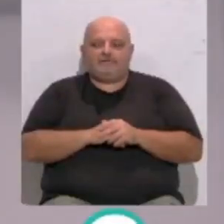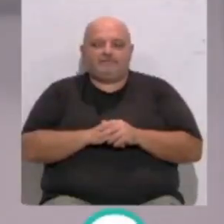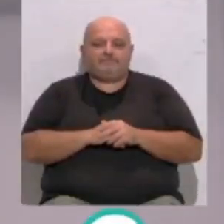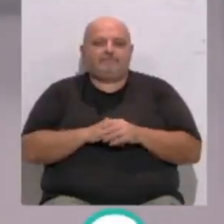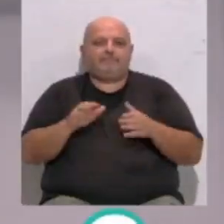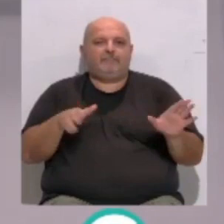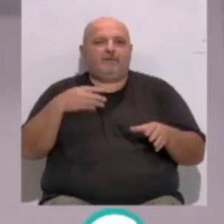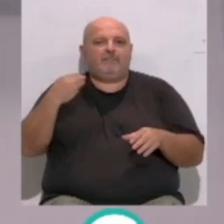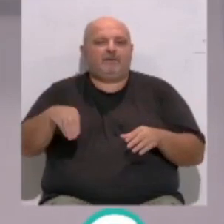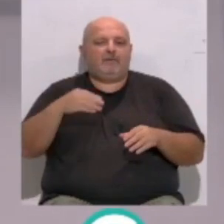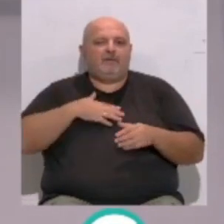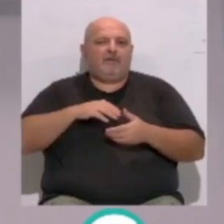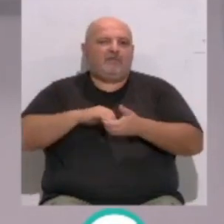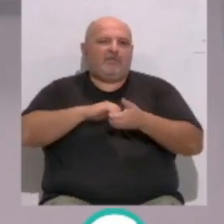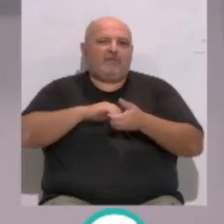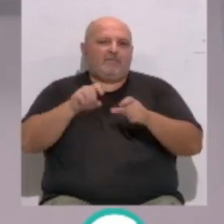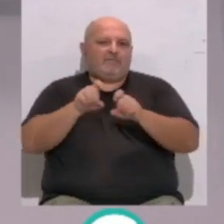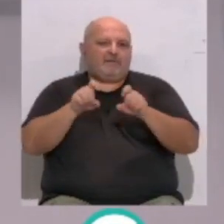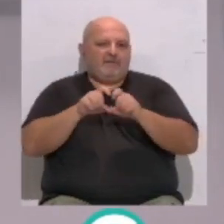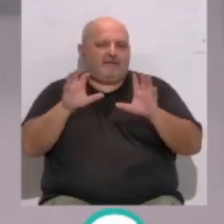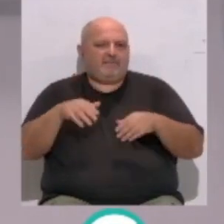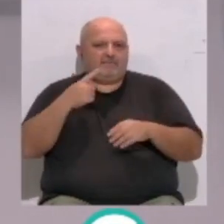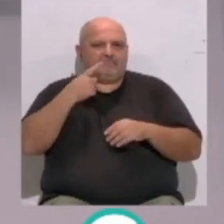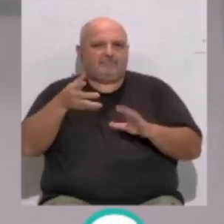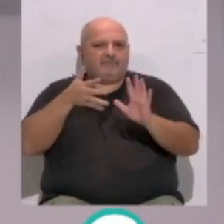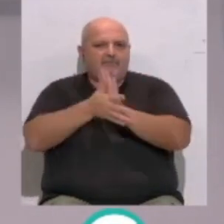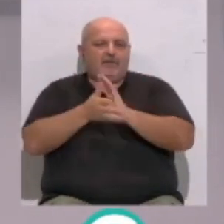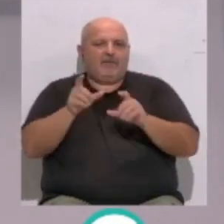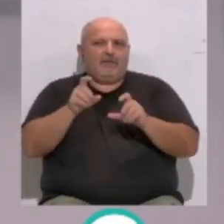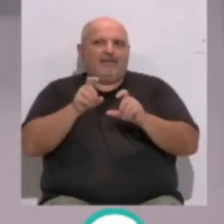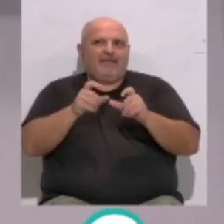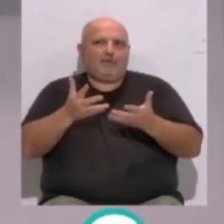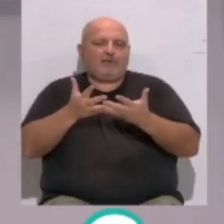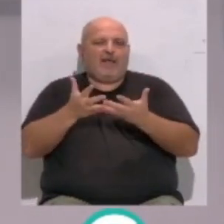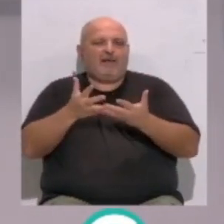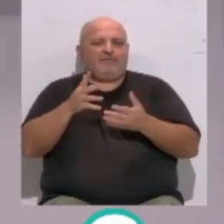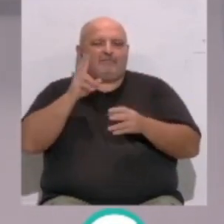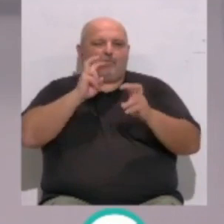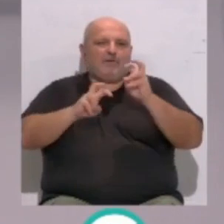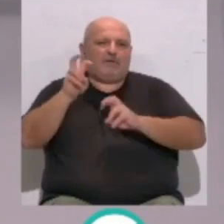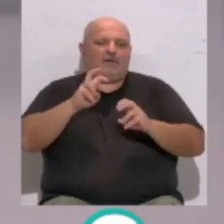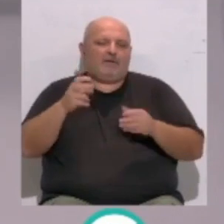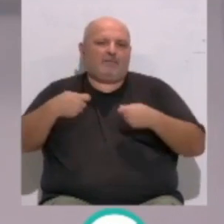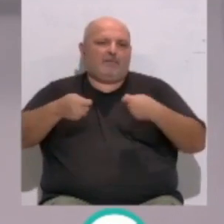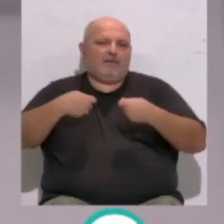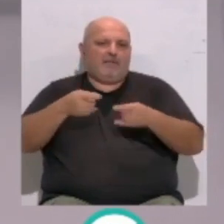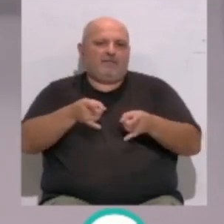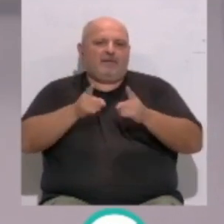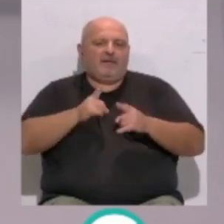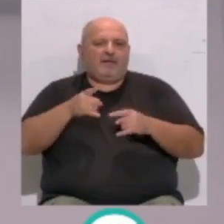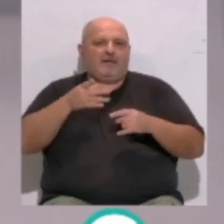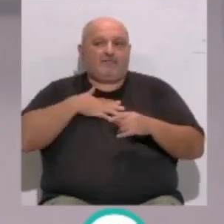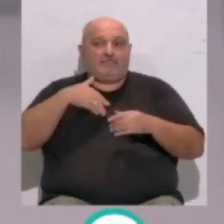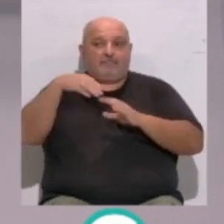El presidente de la Confederación de Empresarios de Cádiz señala que la industria auxiliar está trabajando en alternativas de mercado. En una entrevista